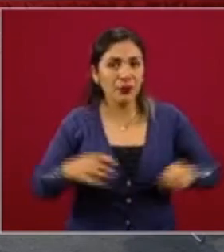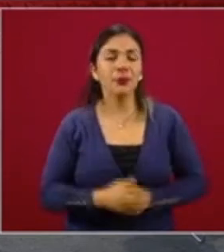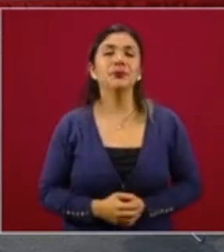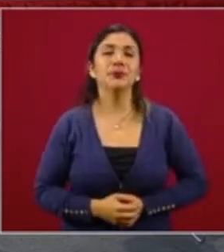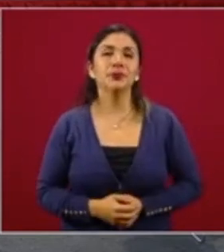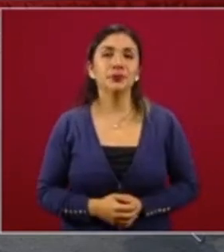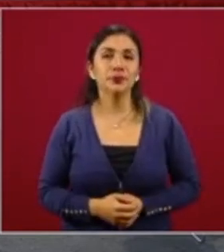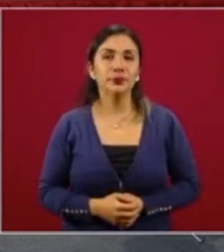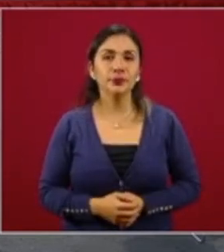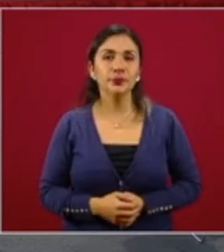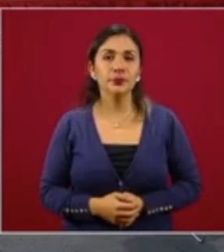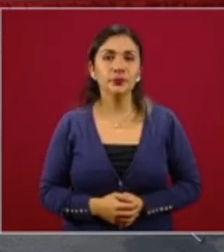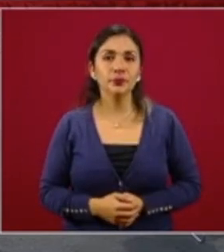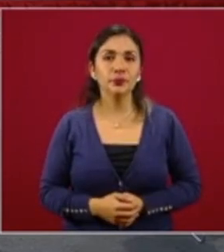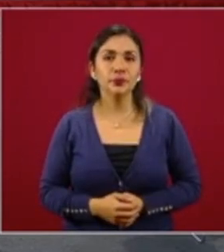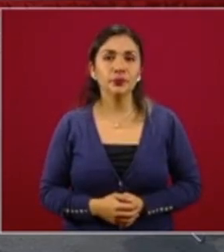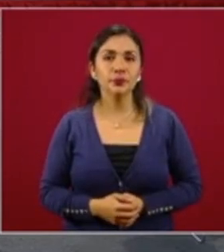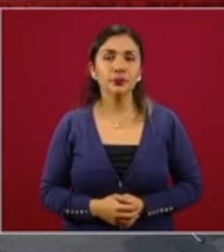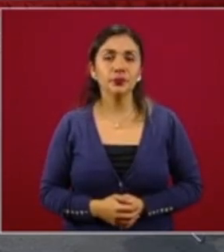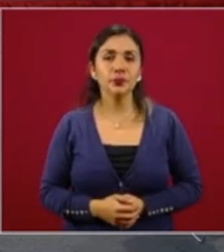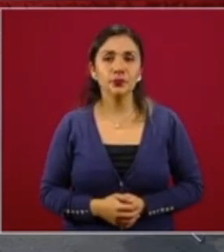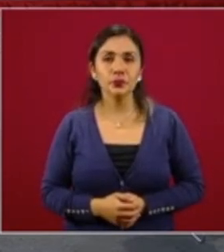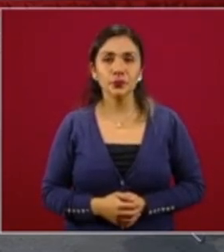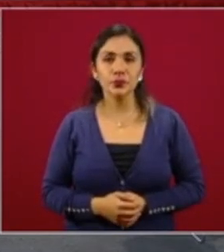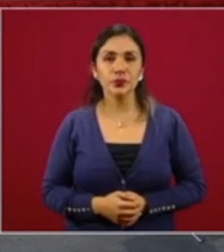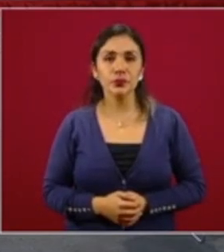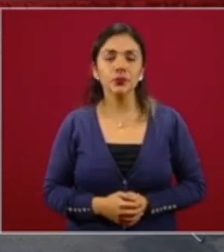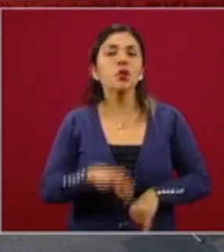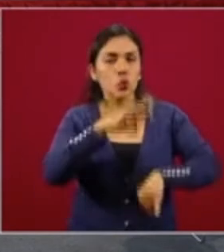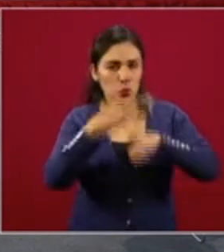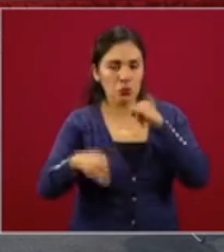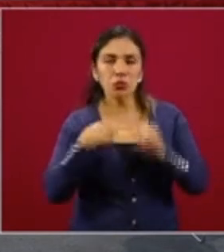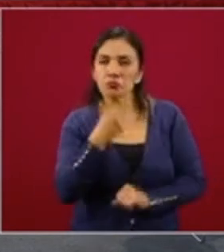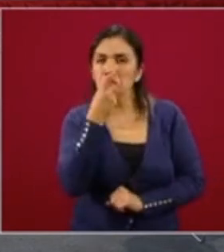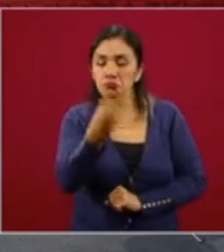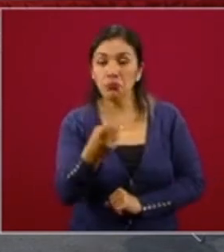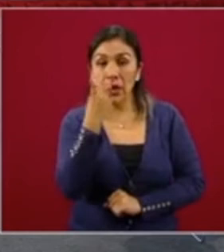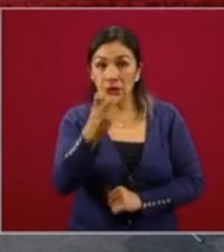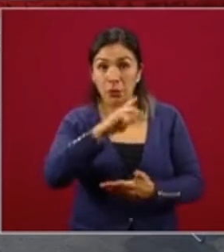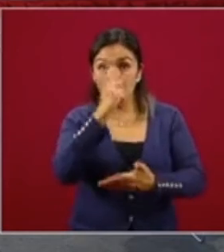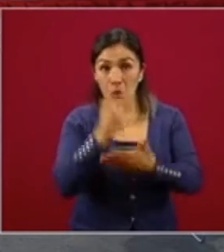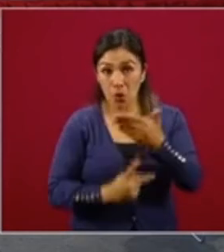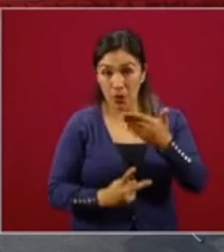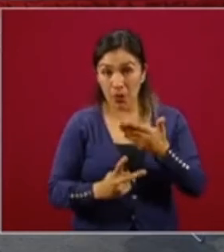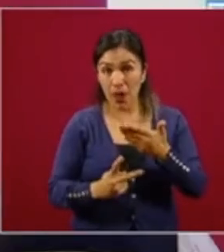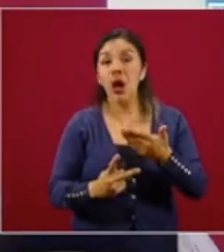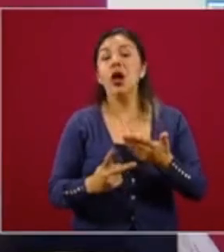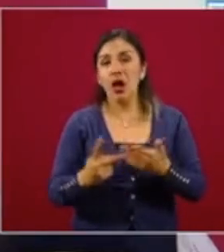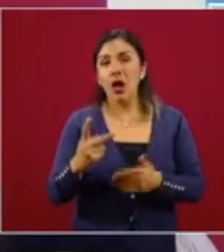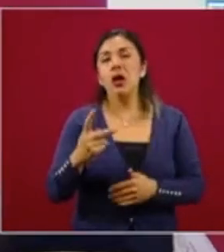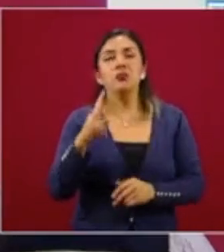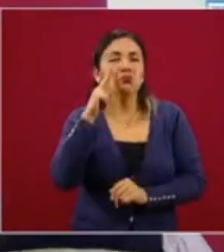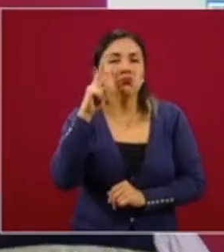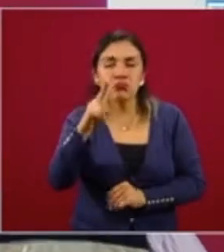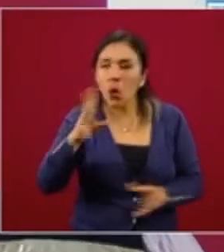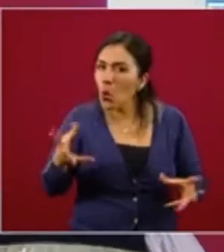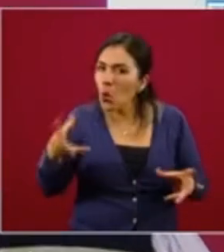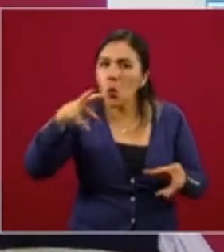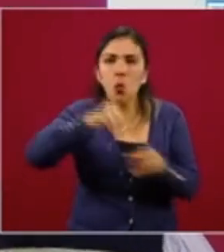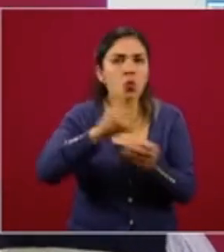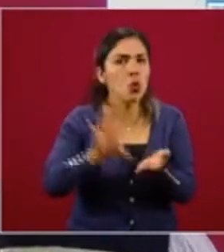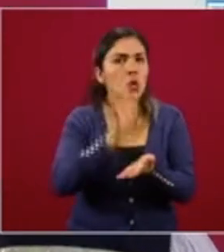La que sigue. Bueno, finalmente, les platico que el programa territorial operativo tiene una visión integral,